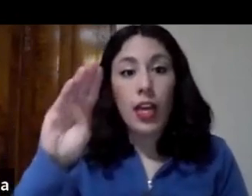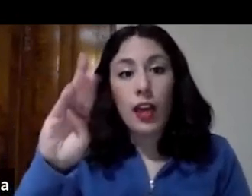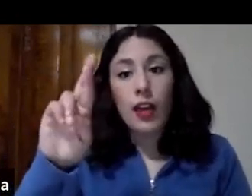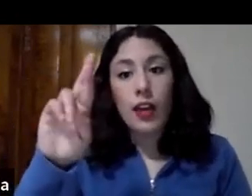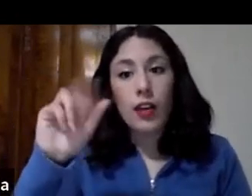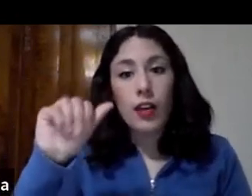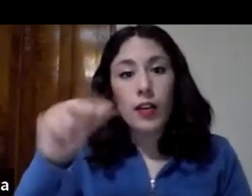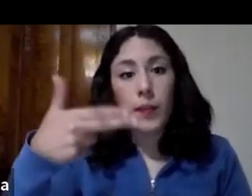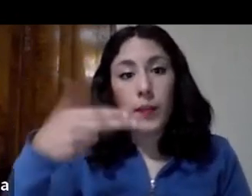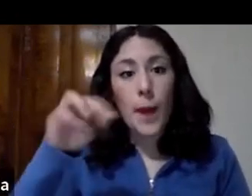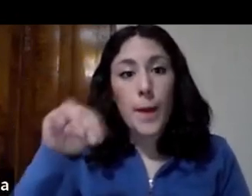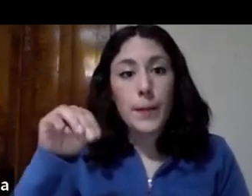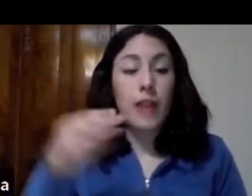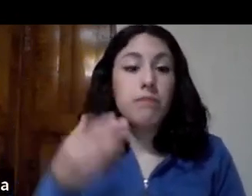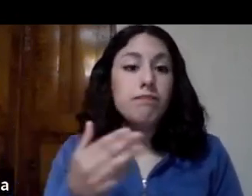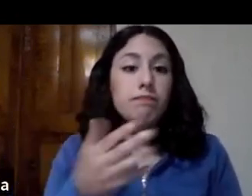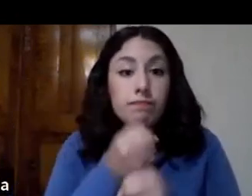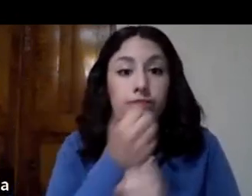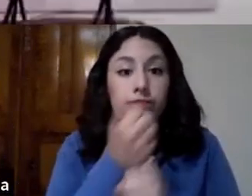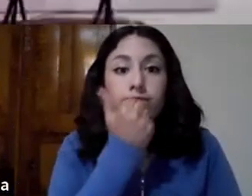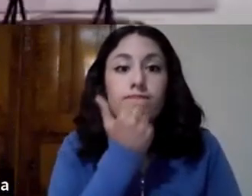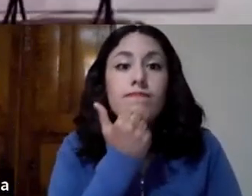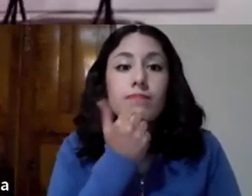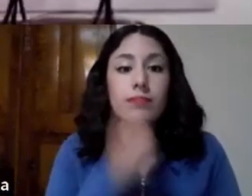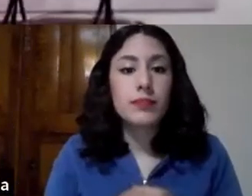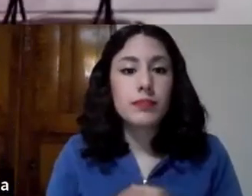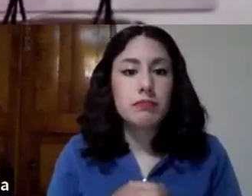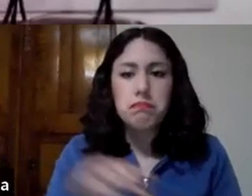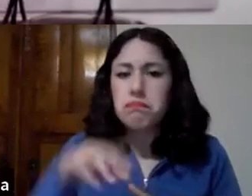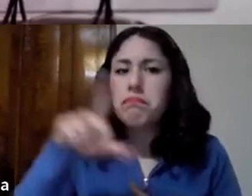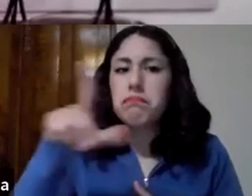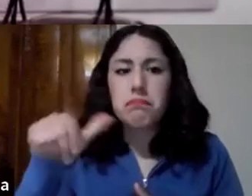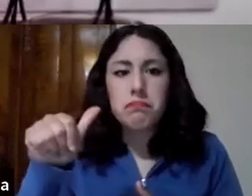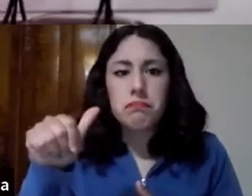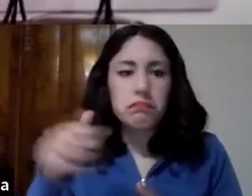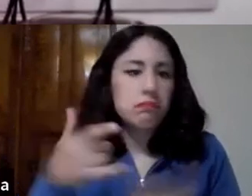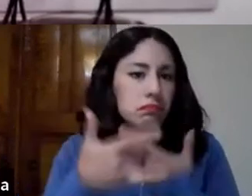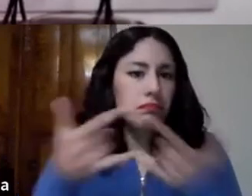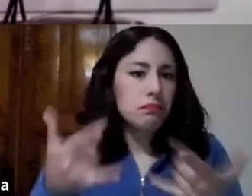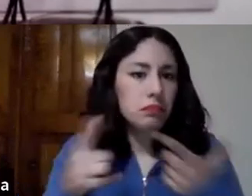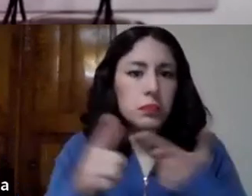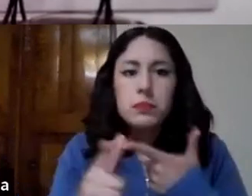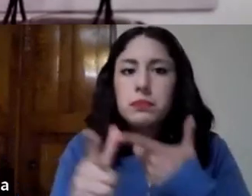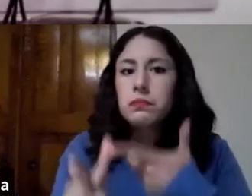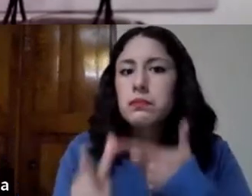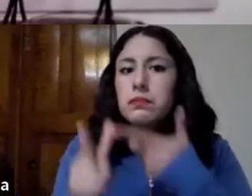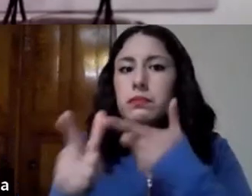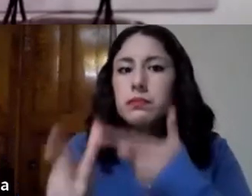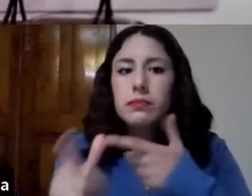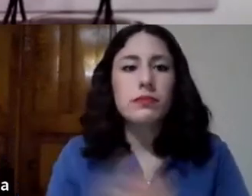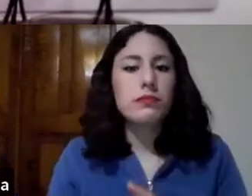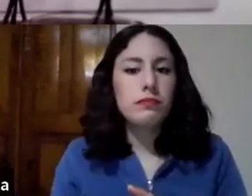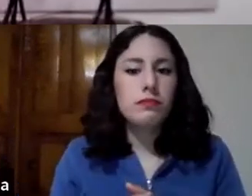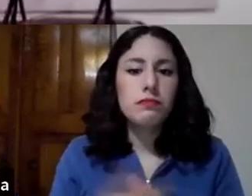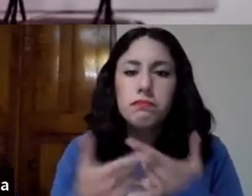y más adelante conforme continúa la historia entre Abraham y